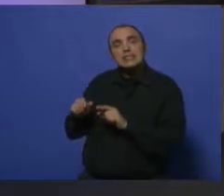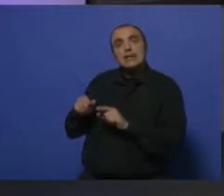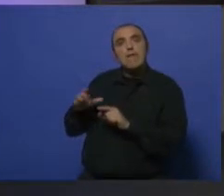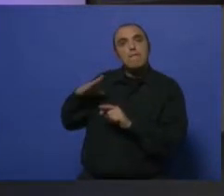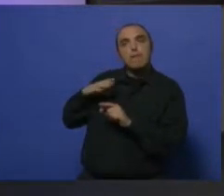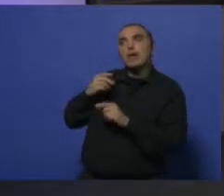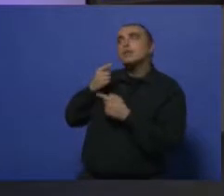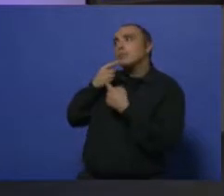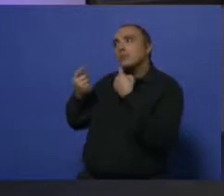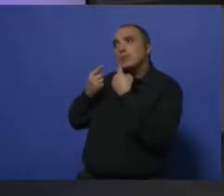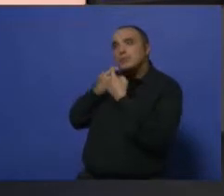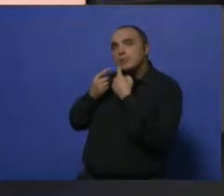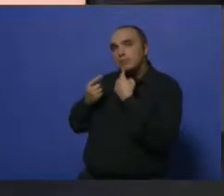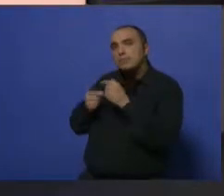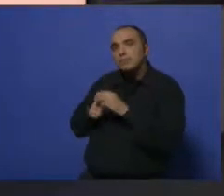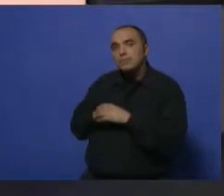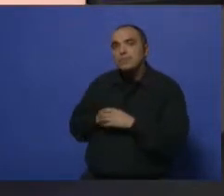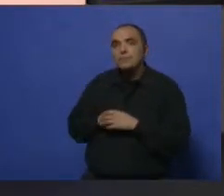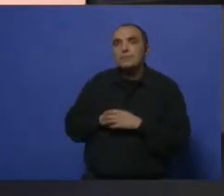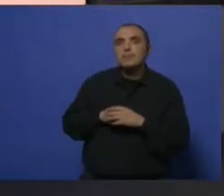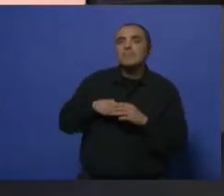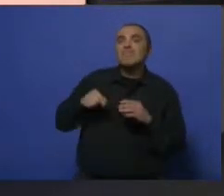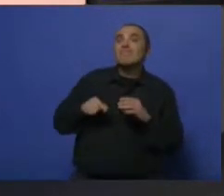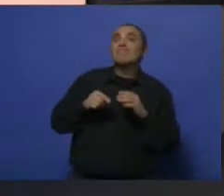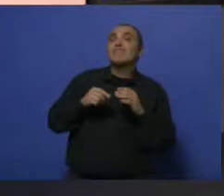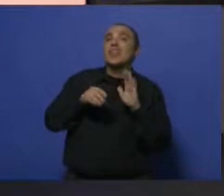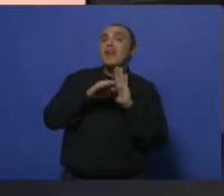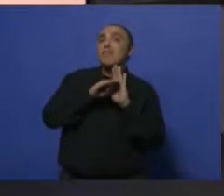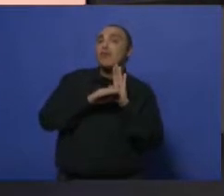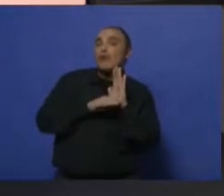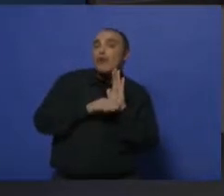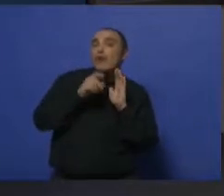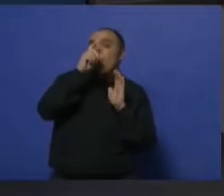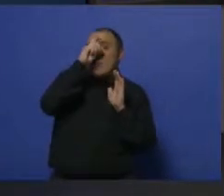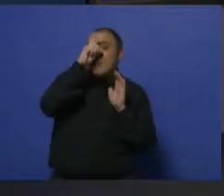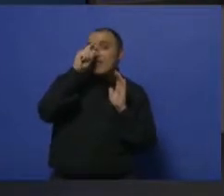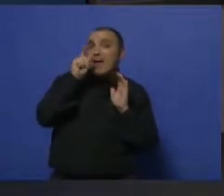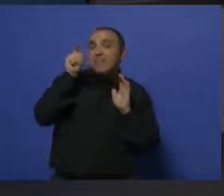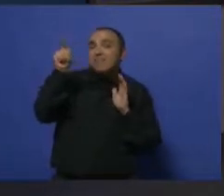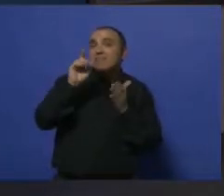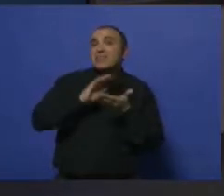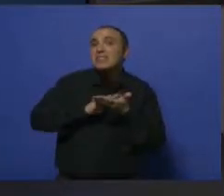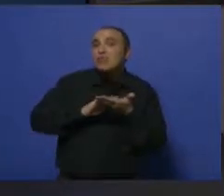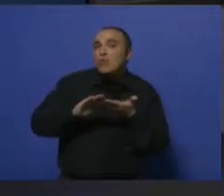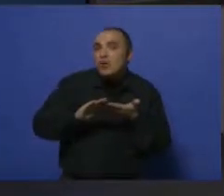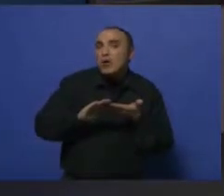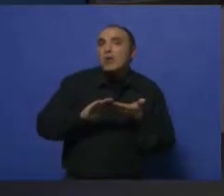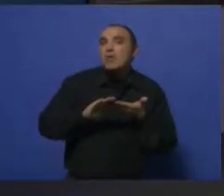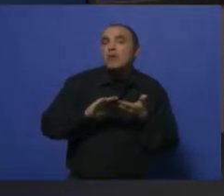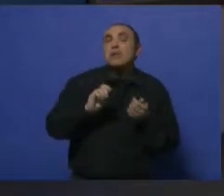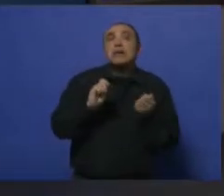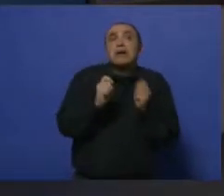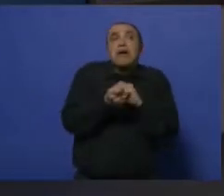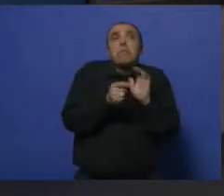queremos preguntarle con respecto al protocolo, a ver si desde el hospital de Villa María han cambiado algo dentro del protocolo o no. También